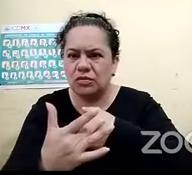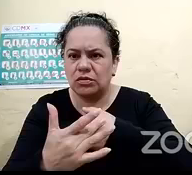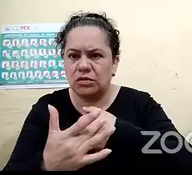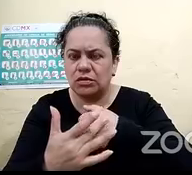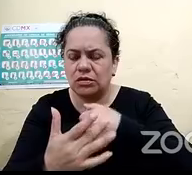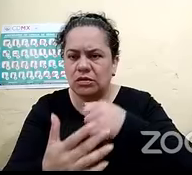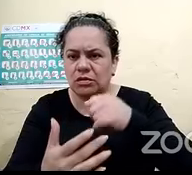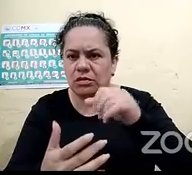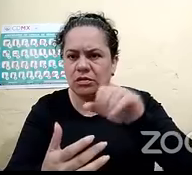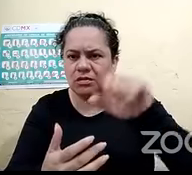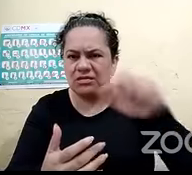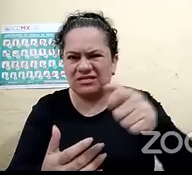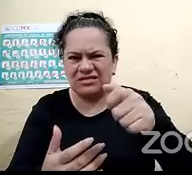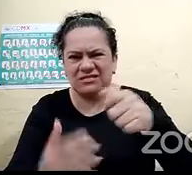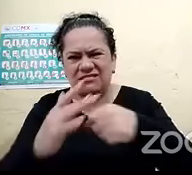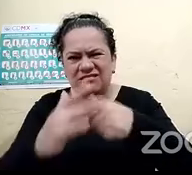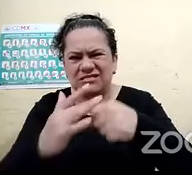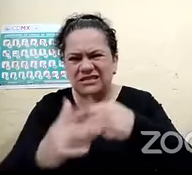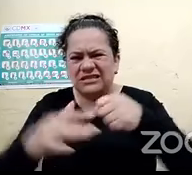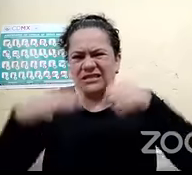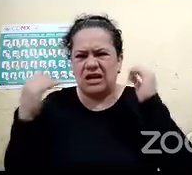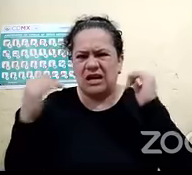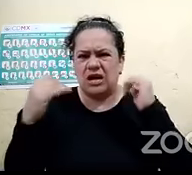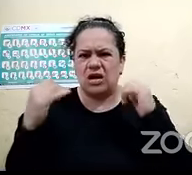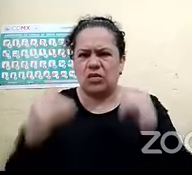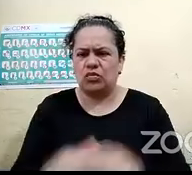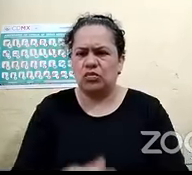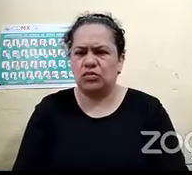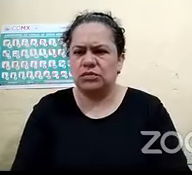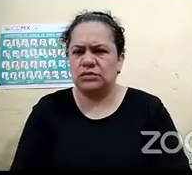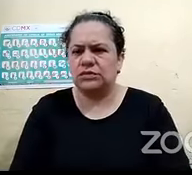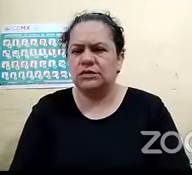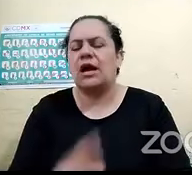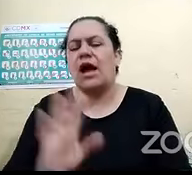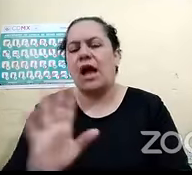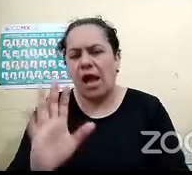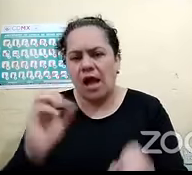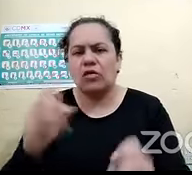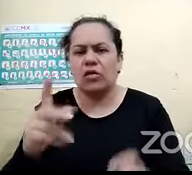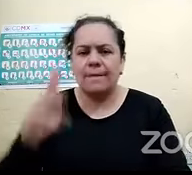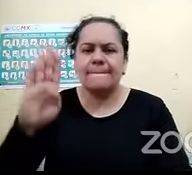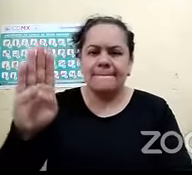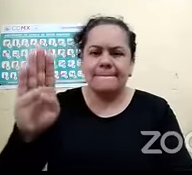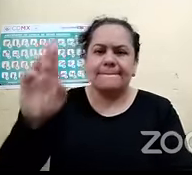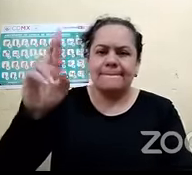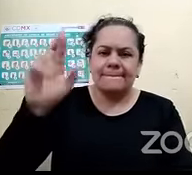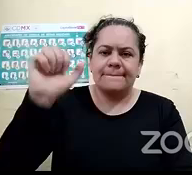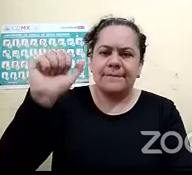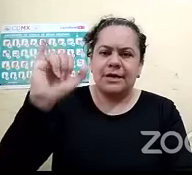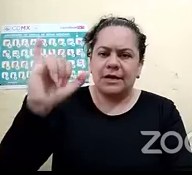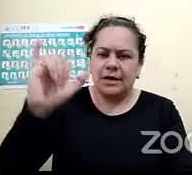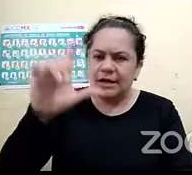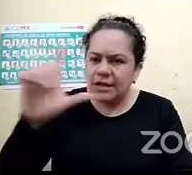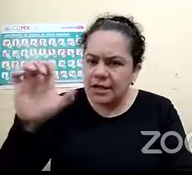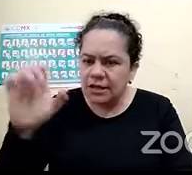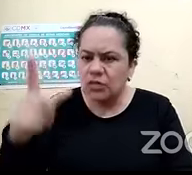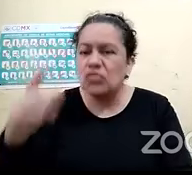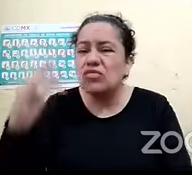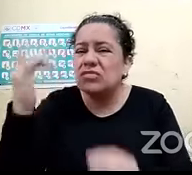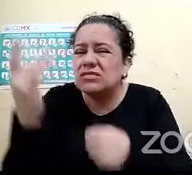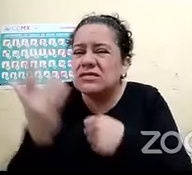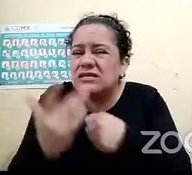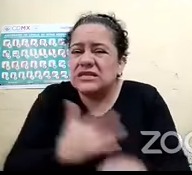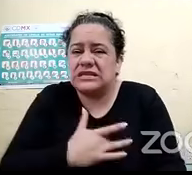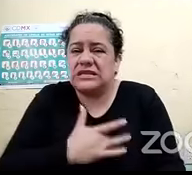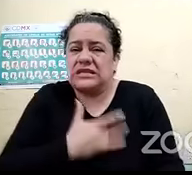raspa digo ah a ver ya veo que ahí hay braille porque lo sentí a la hora de abrir pero